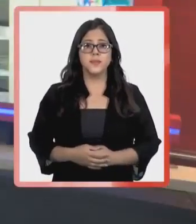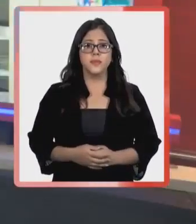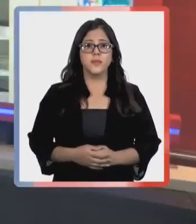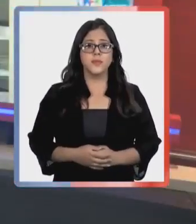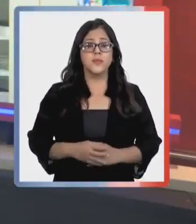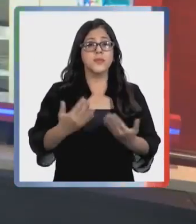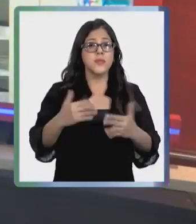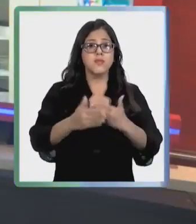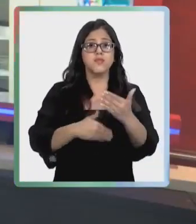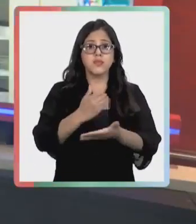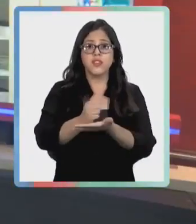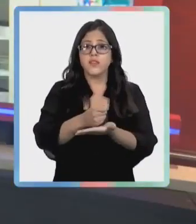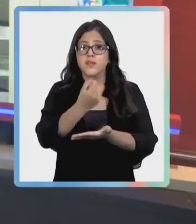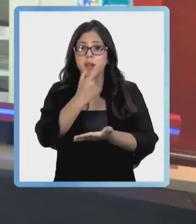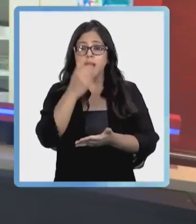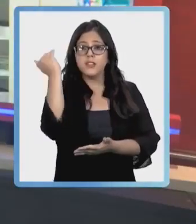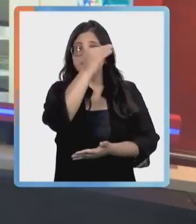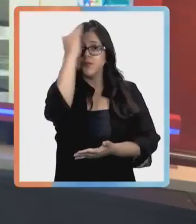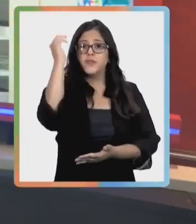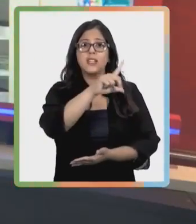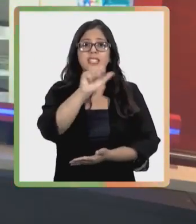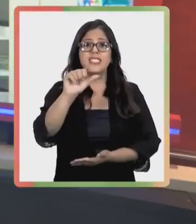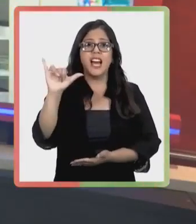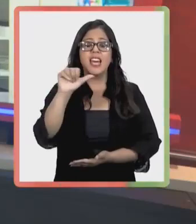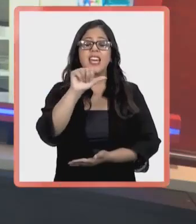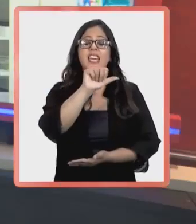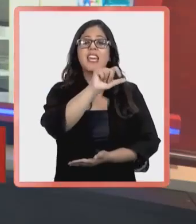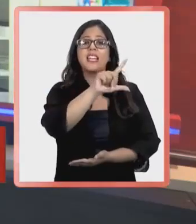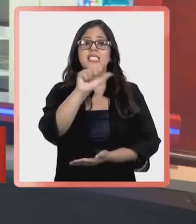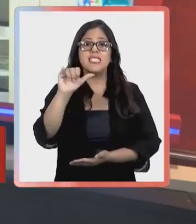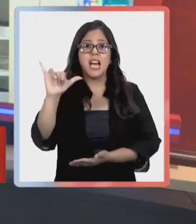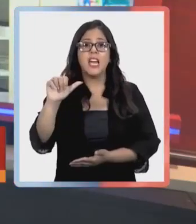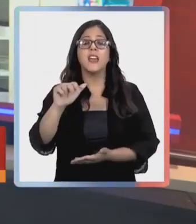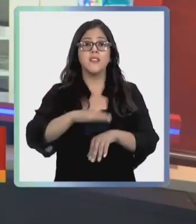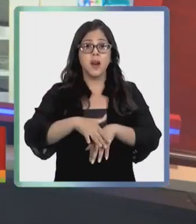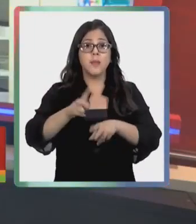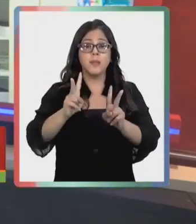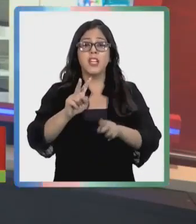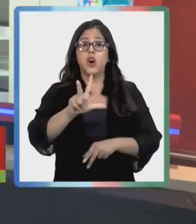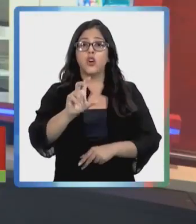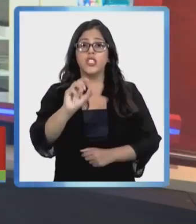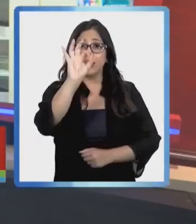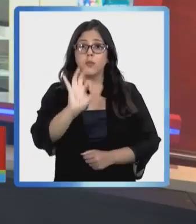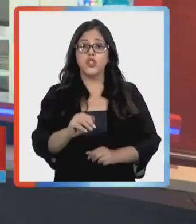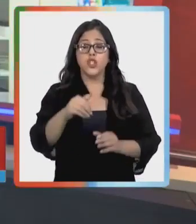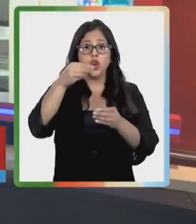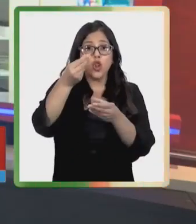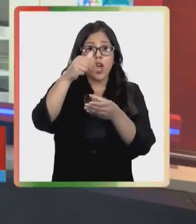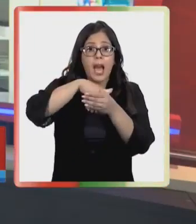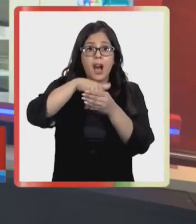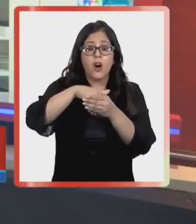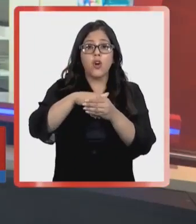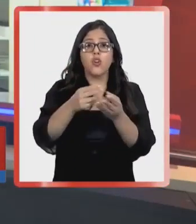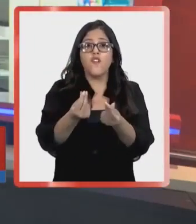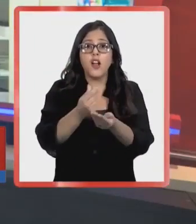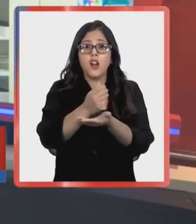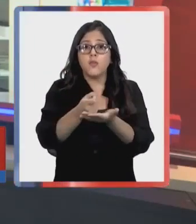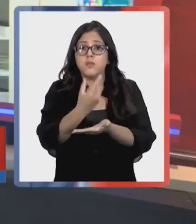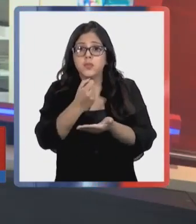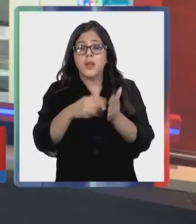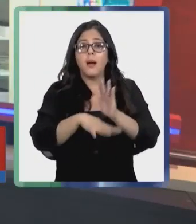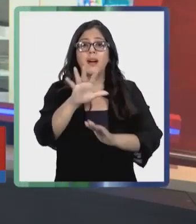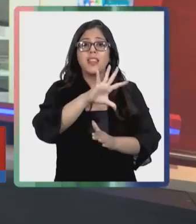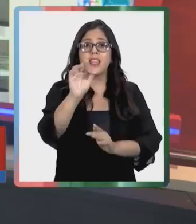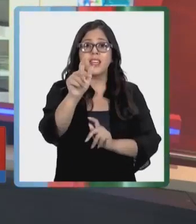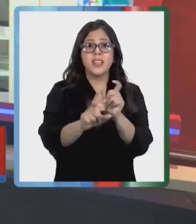Ya se encuentra funcionando la farmacia popular de Yaiyay, que permitirá hasta un 80% de ahorro en el precio de los medicamentos a los